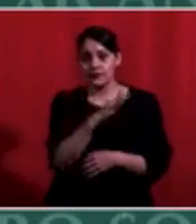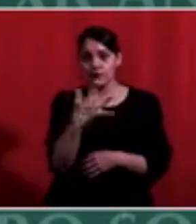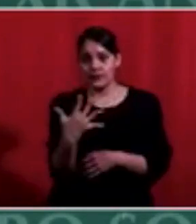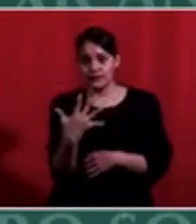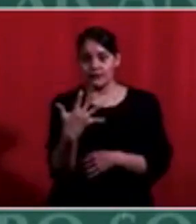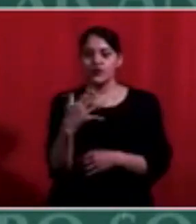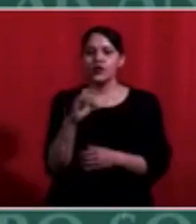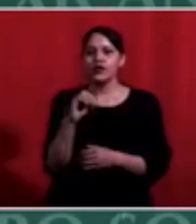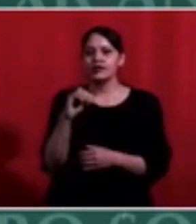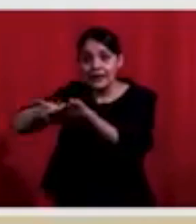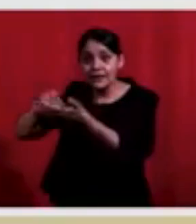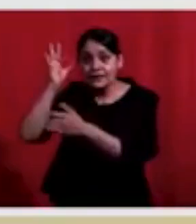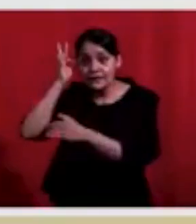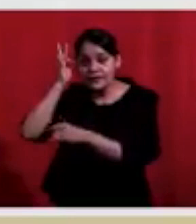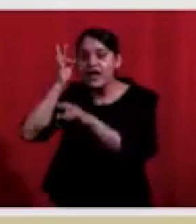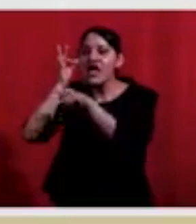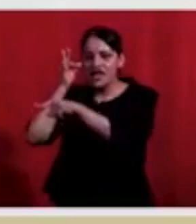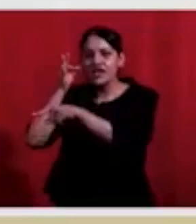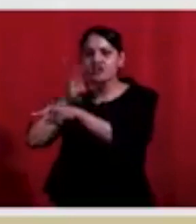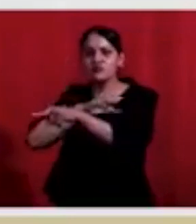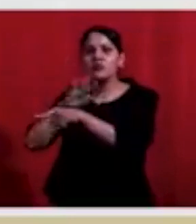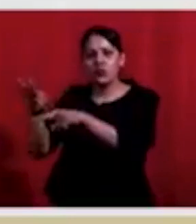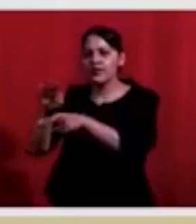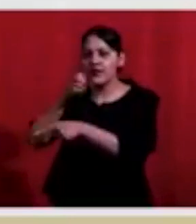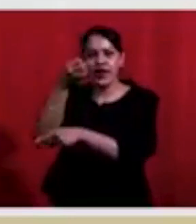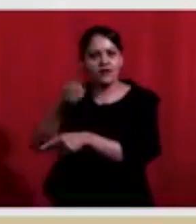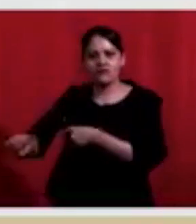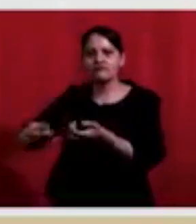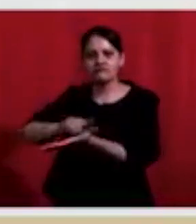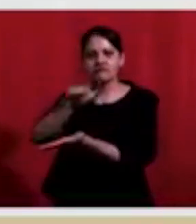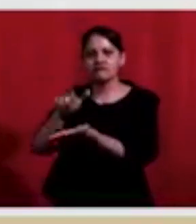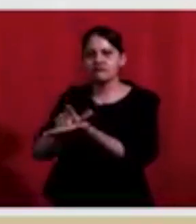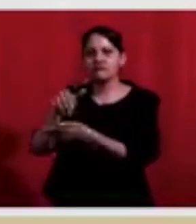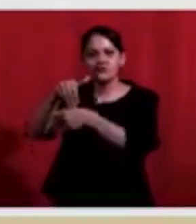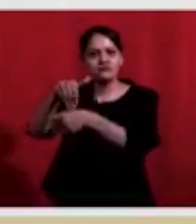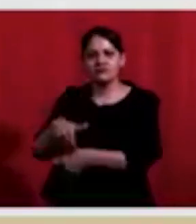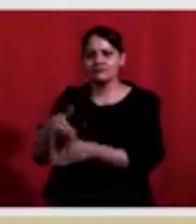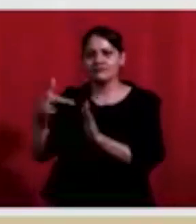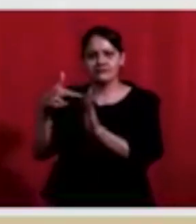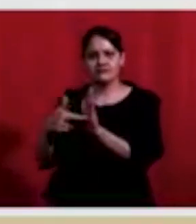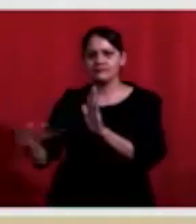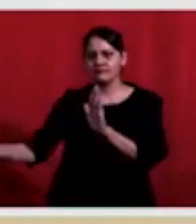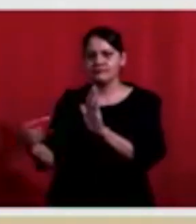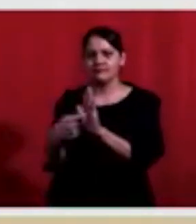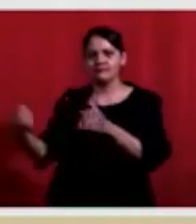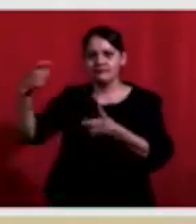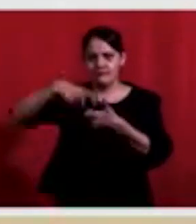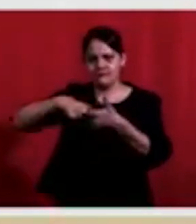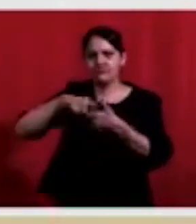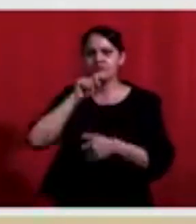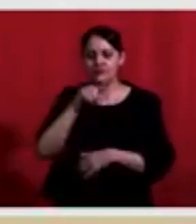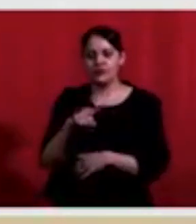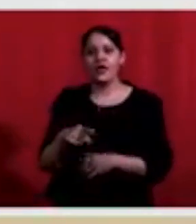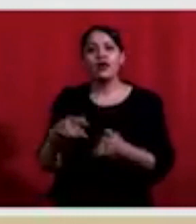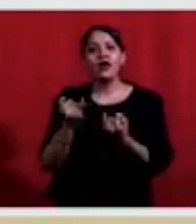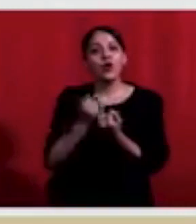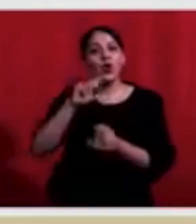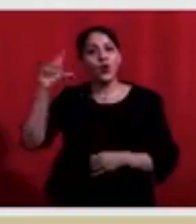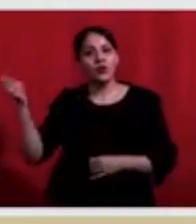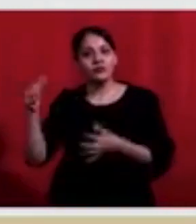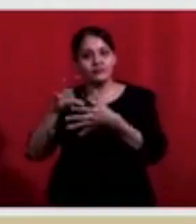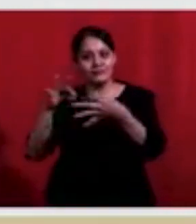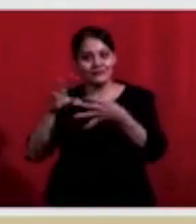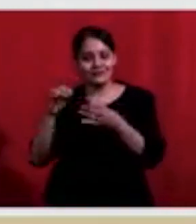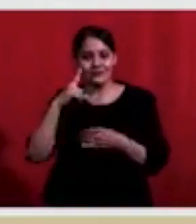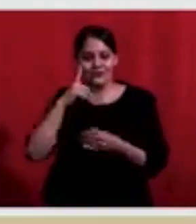Diario Oficial de la Federación. Norma Gabriela López Castañeda, directora de Incorporación y Recaudación del IMSS, recordó que desde el mes de julio